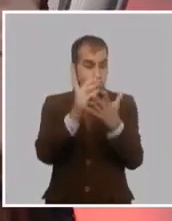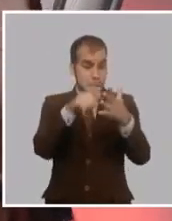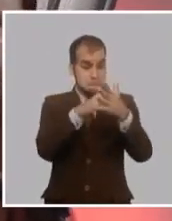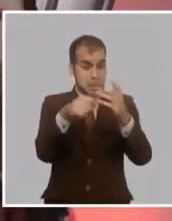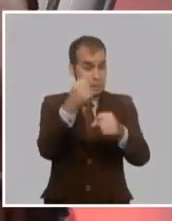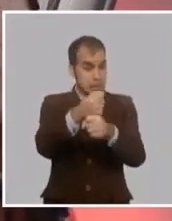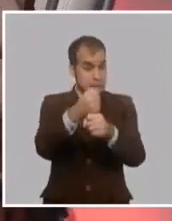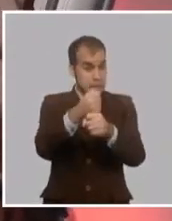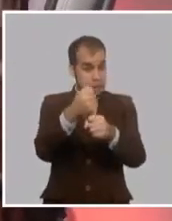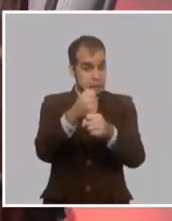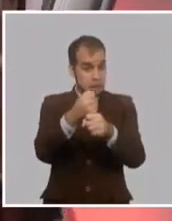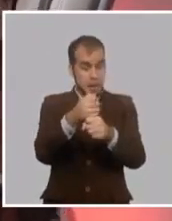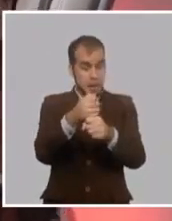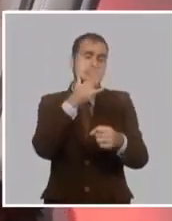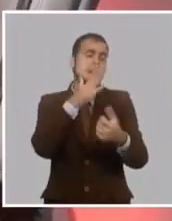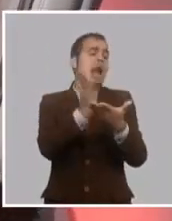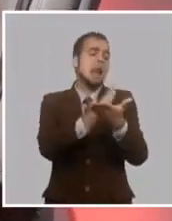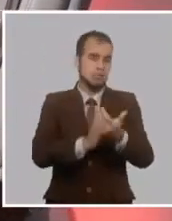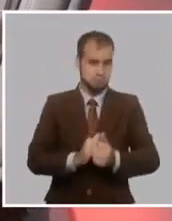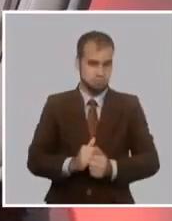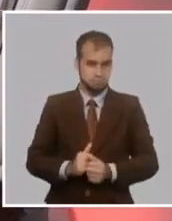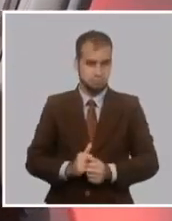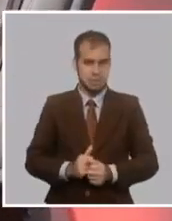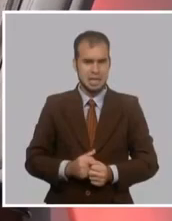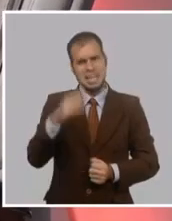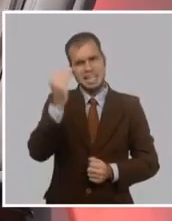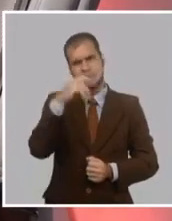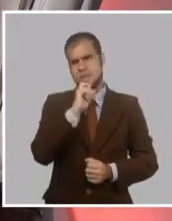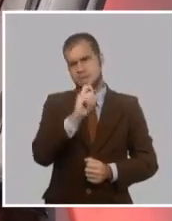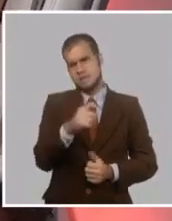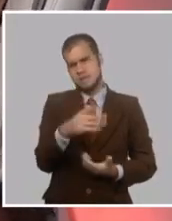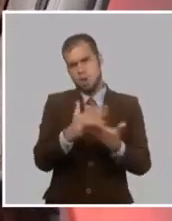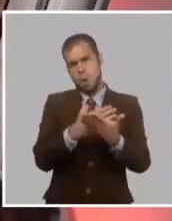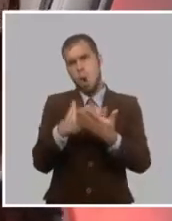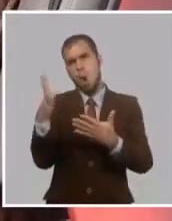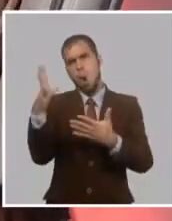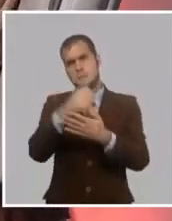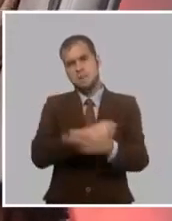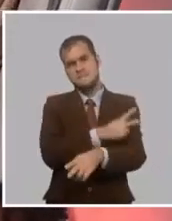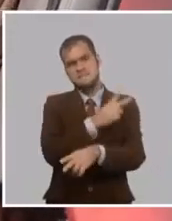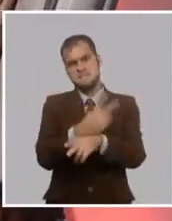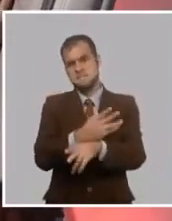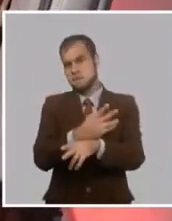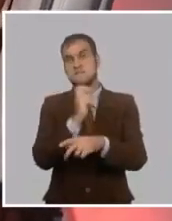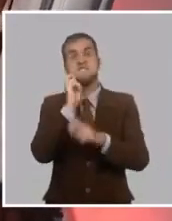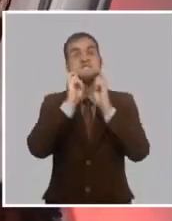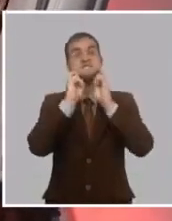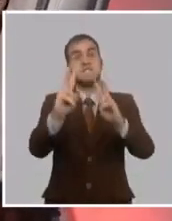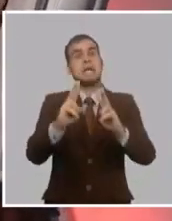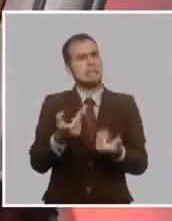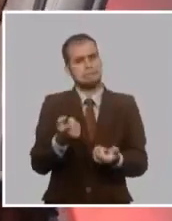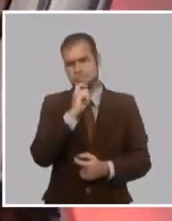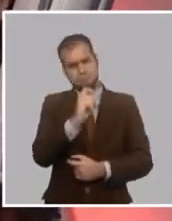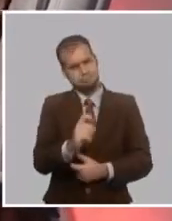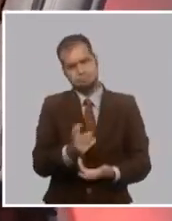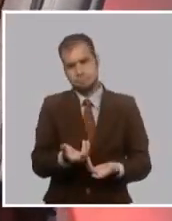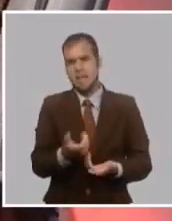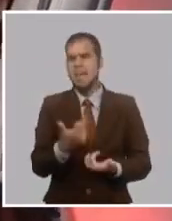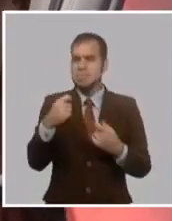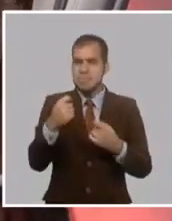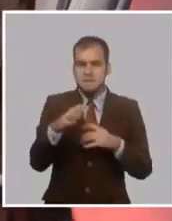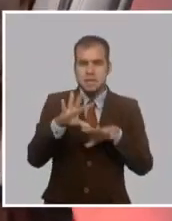yo me doy cuenta que no todo el mundo puede fajarse con las obras completas de Martí. Emilio Almento decía que había que salvarlo de sus obras completas. Había que hacer selecciones,